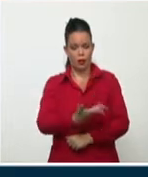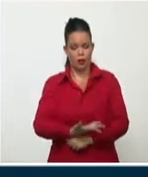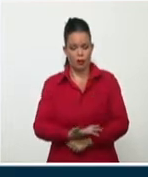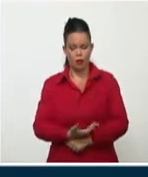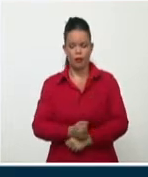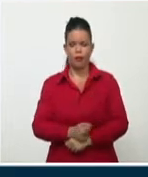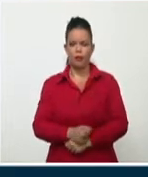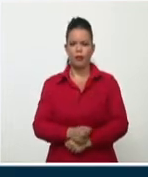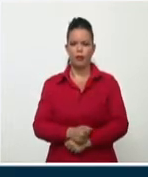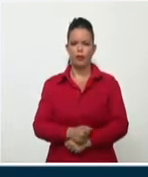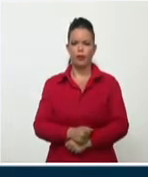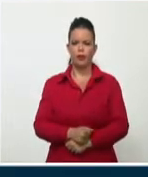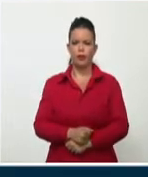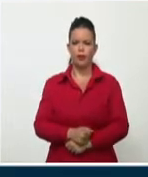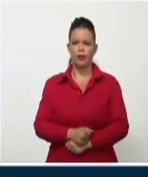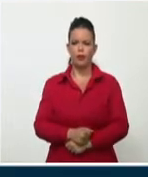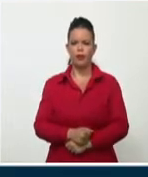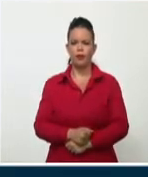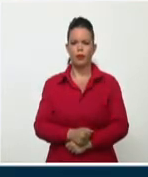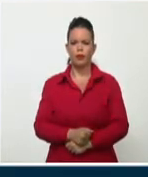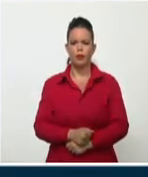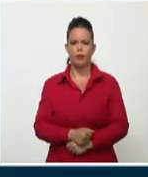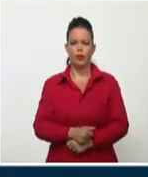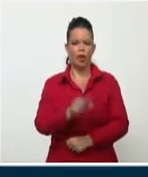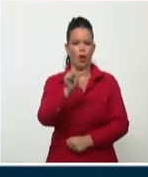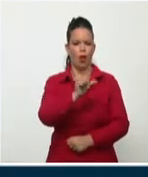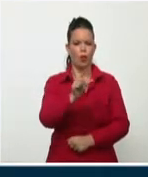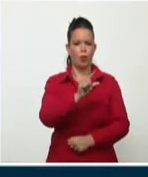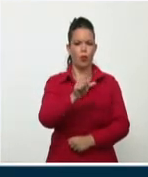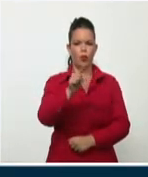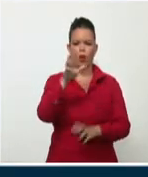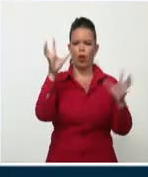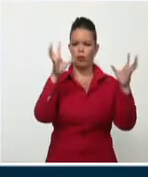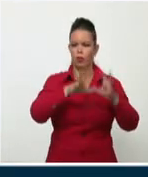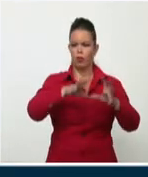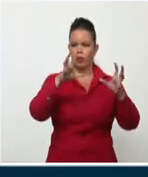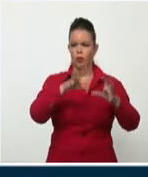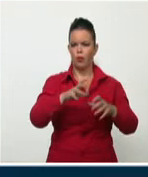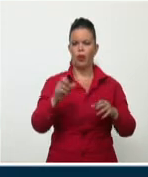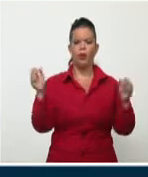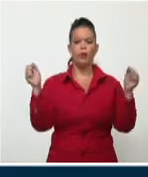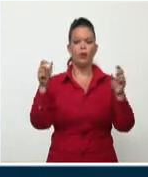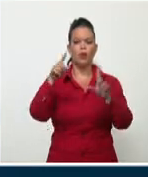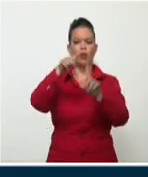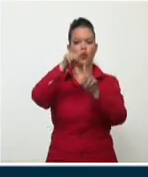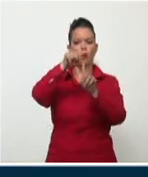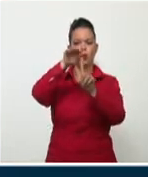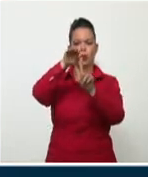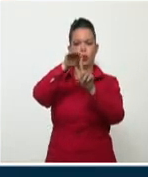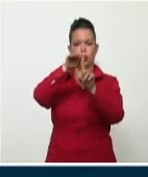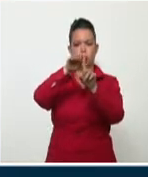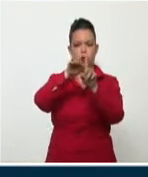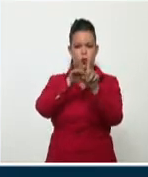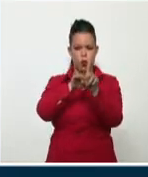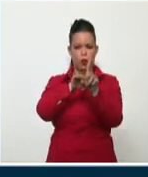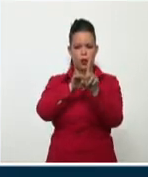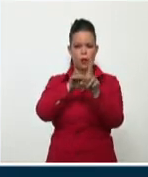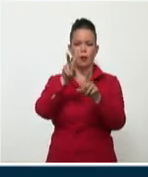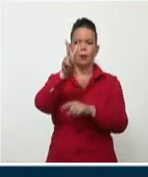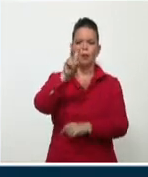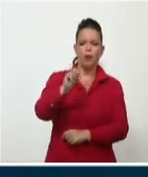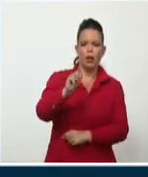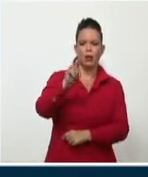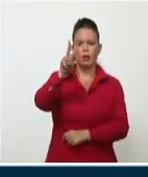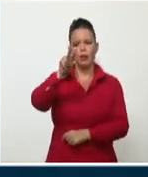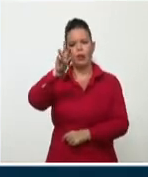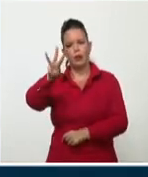que serán más numerosos en localidades de la región oriental. Las temperaturas van a tener poca variación, los valores mínimos para esta madrugada estarán entre los 20 y 23